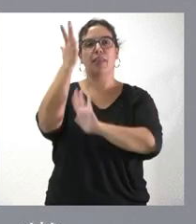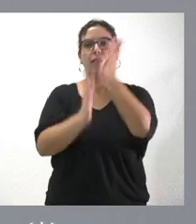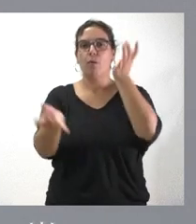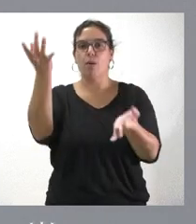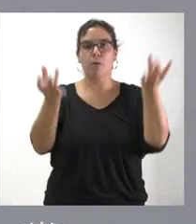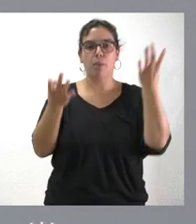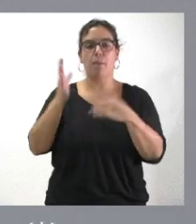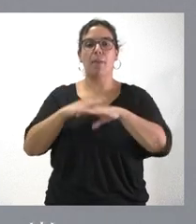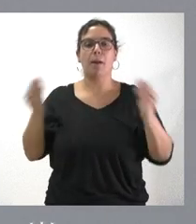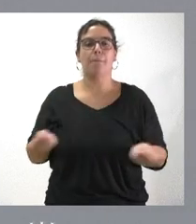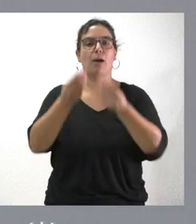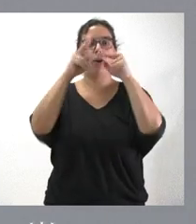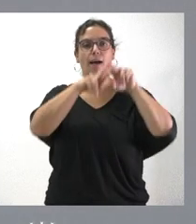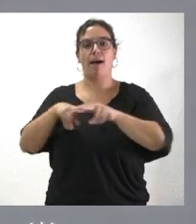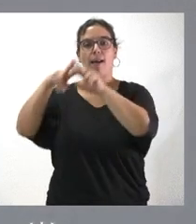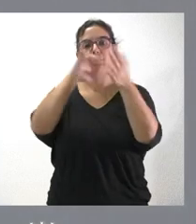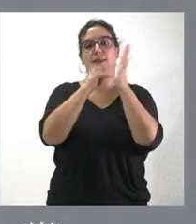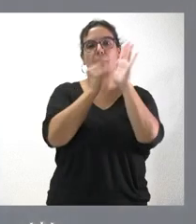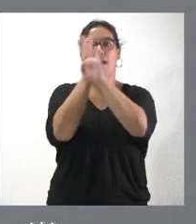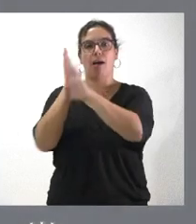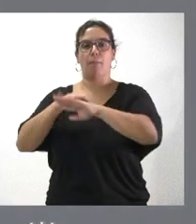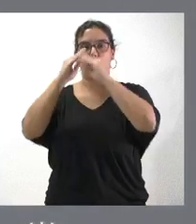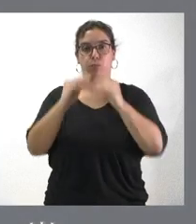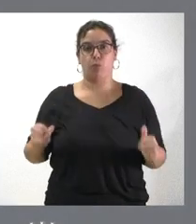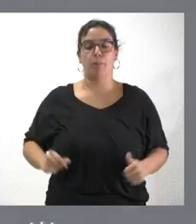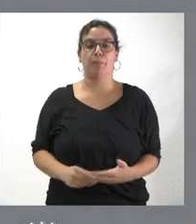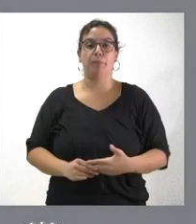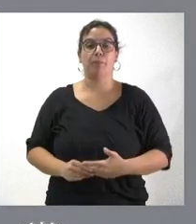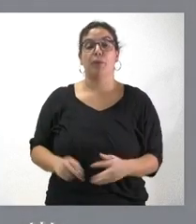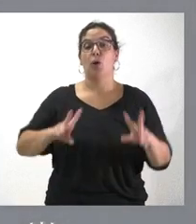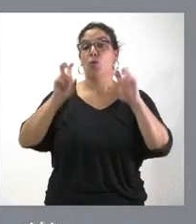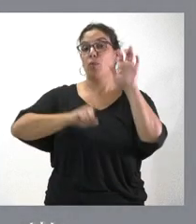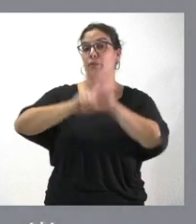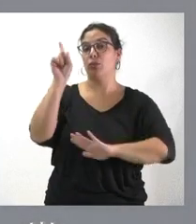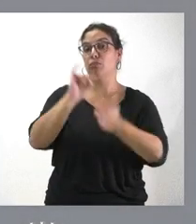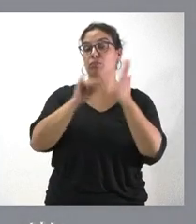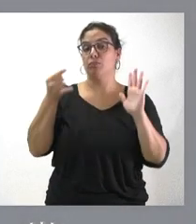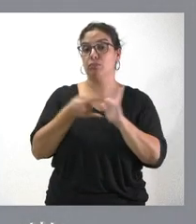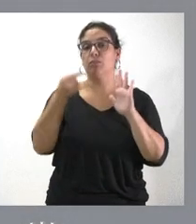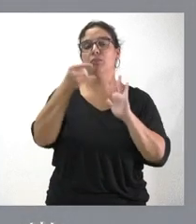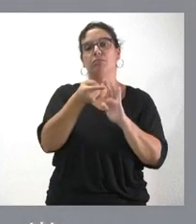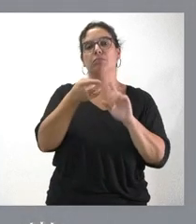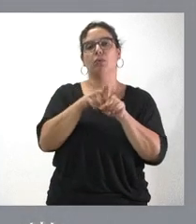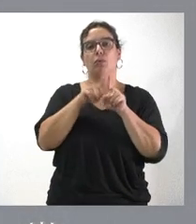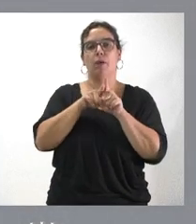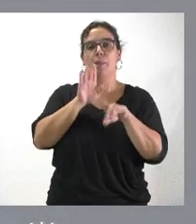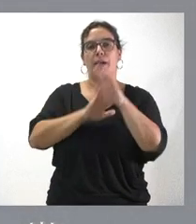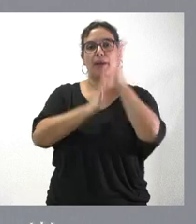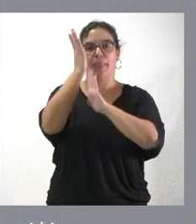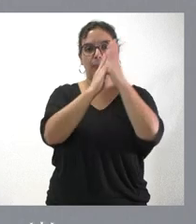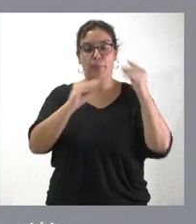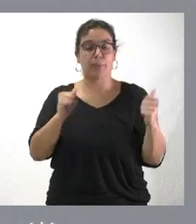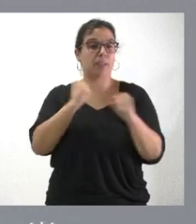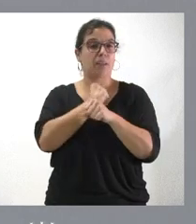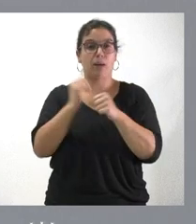mejorar así el análisis de estos y la planificación de la extinción. Los nuevos desarrollos tecnológicos se aplican en el ámbito de la extinción de incendios y, por tanto, todo el